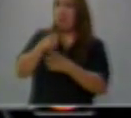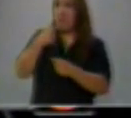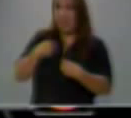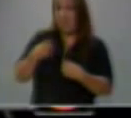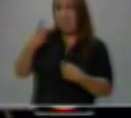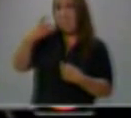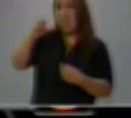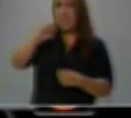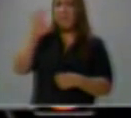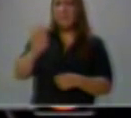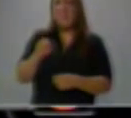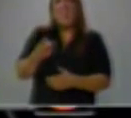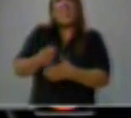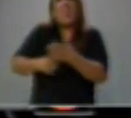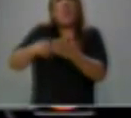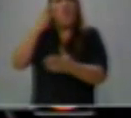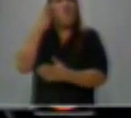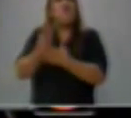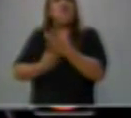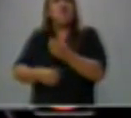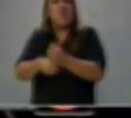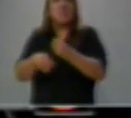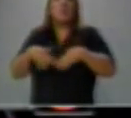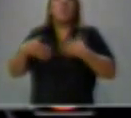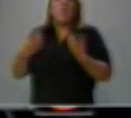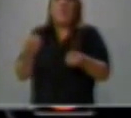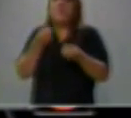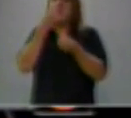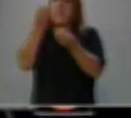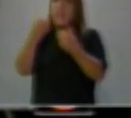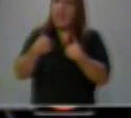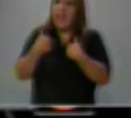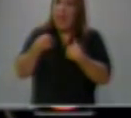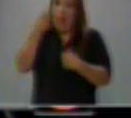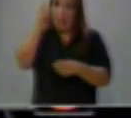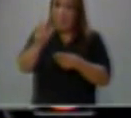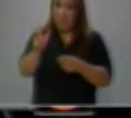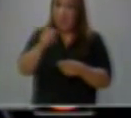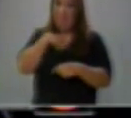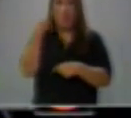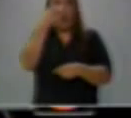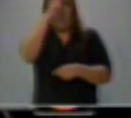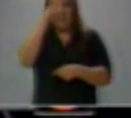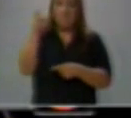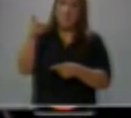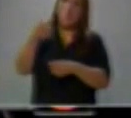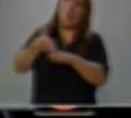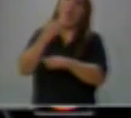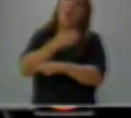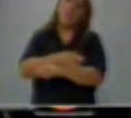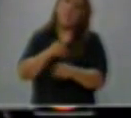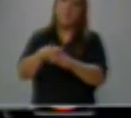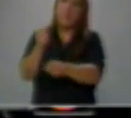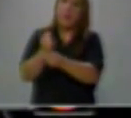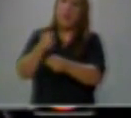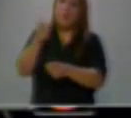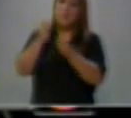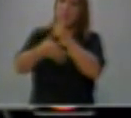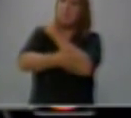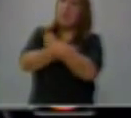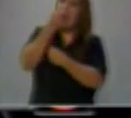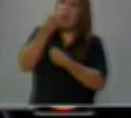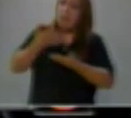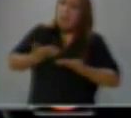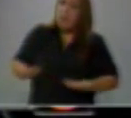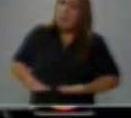¿Qué confianza pueden tener los peruanos más necesitados si la desnutrición en su gobierno se incrementó del 25